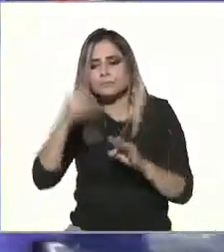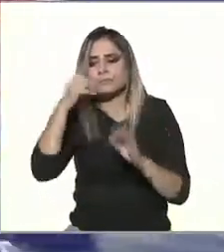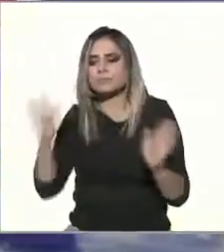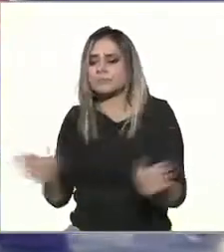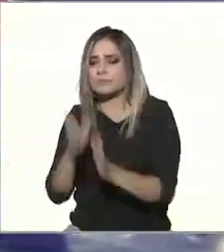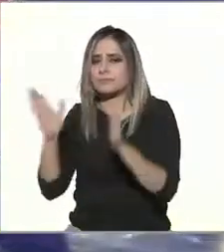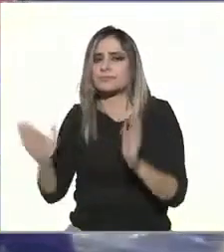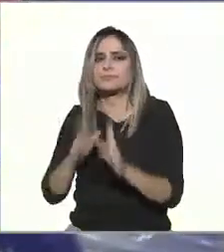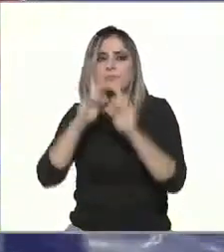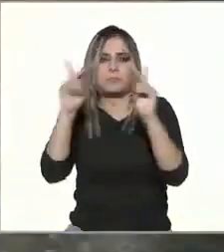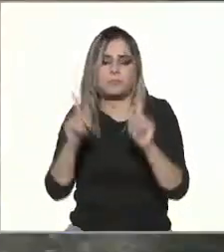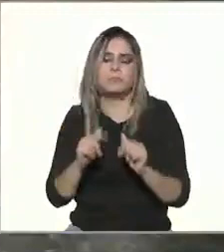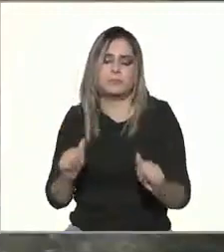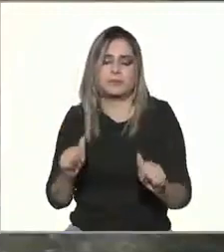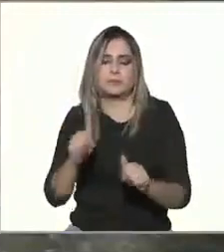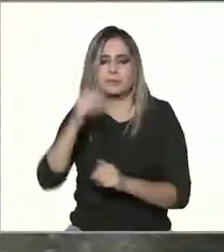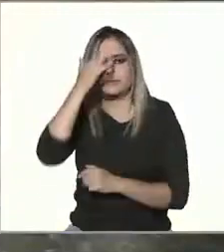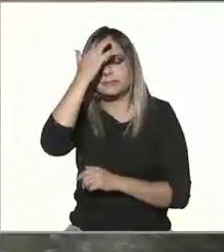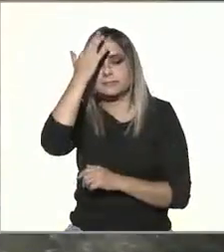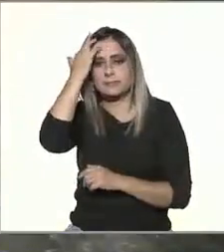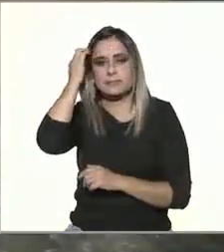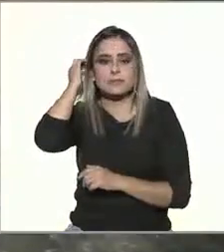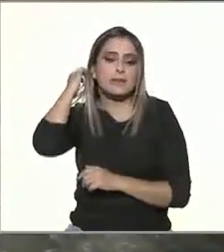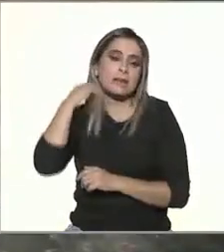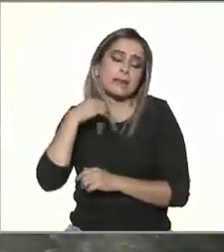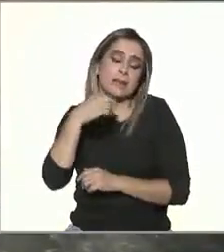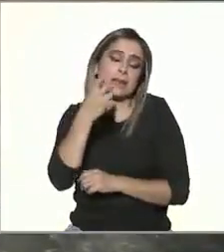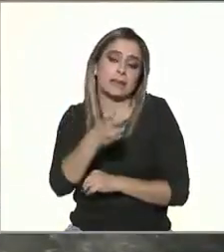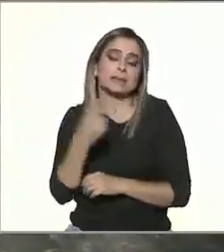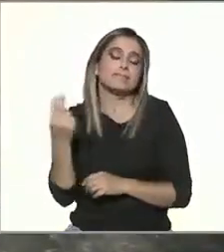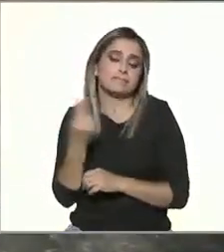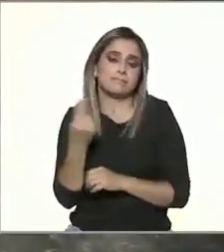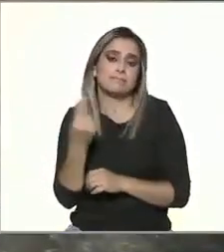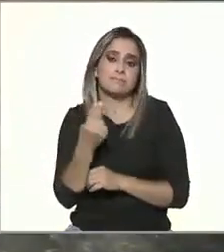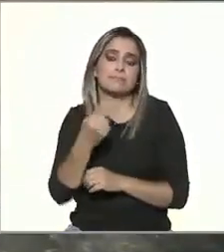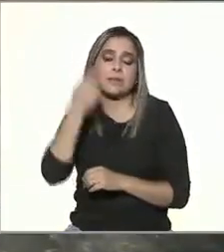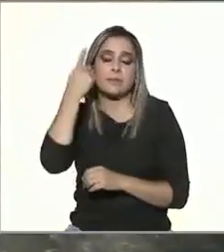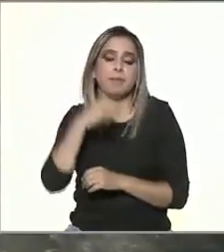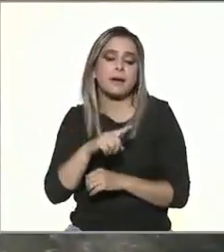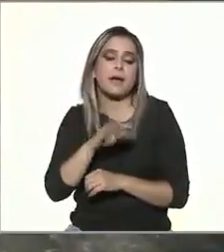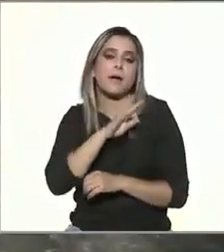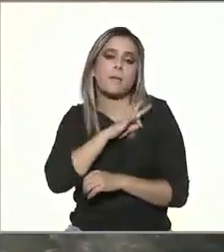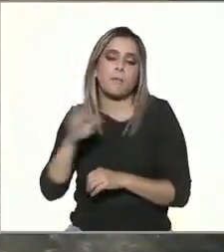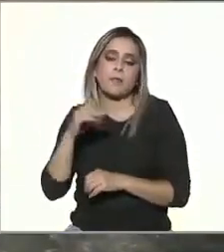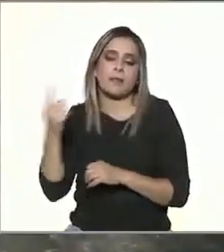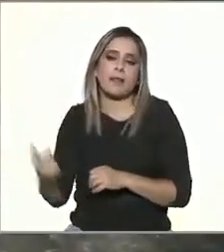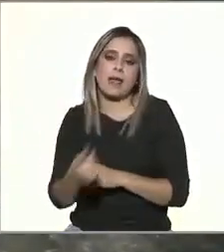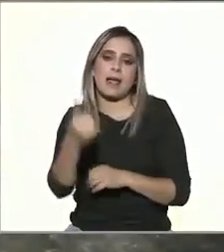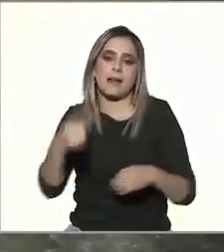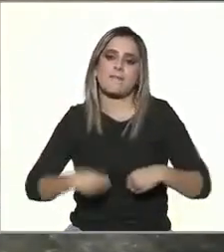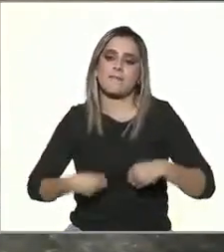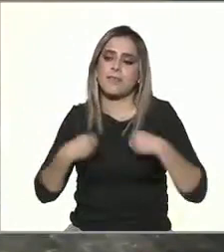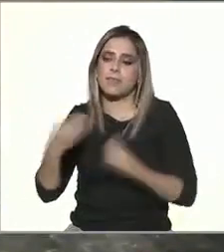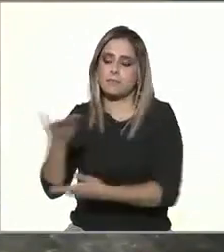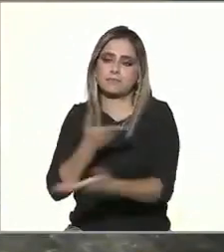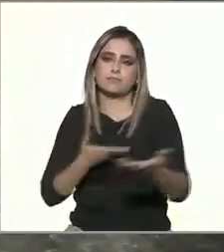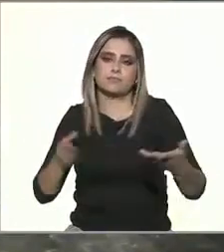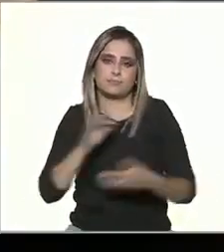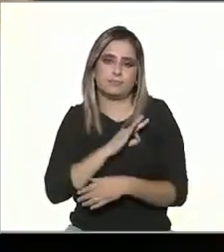paz interna aunque suene cliché pero sólo así podríamos alargar nuestra existencia y darle ese sentido